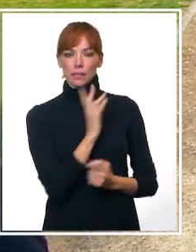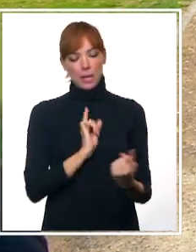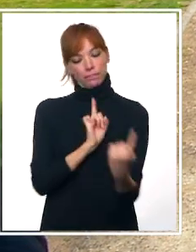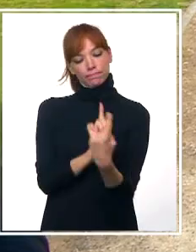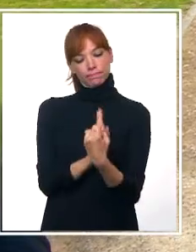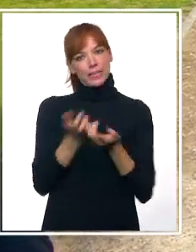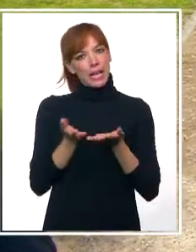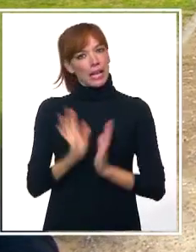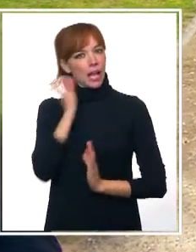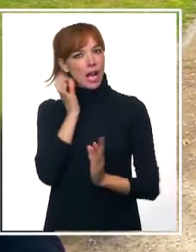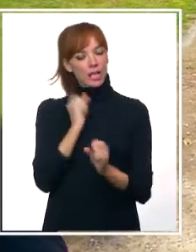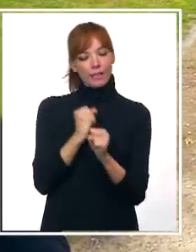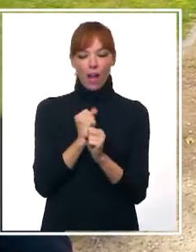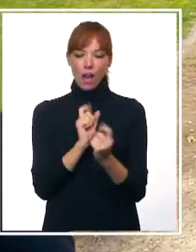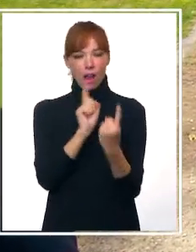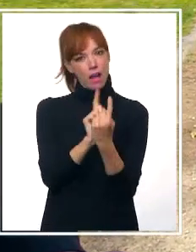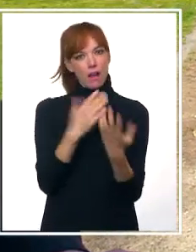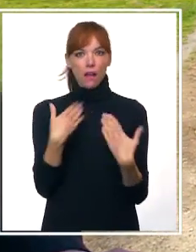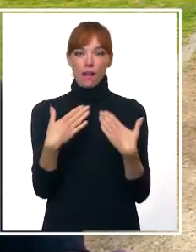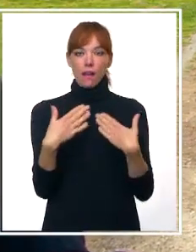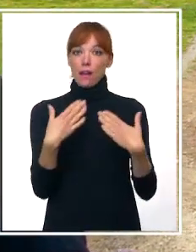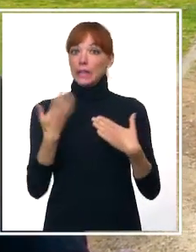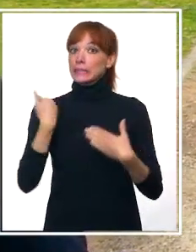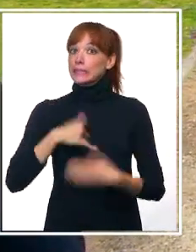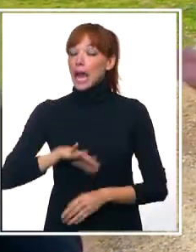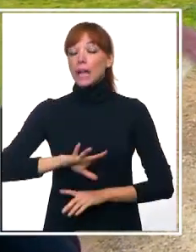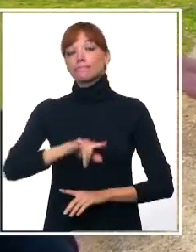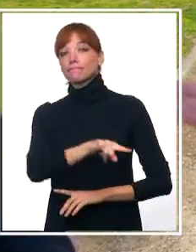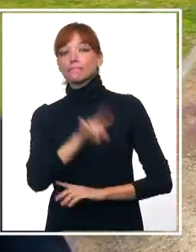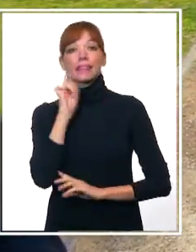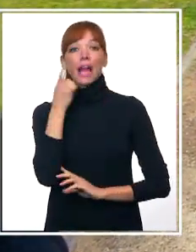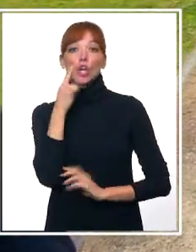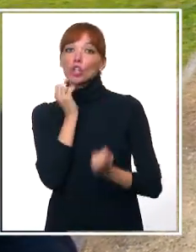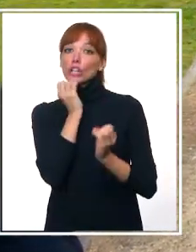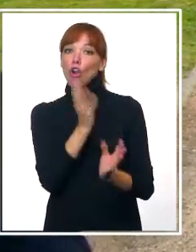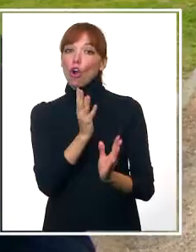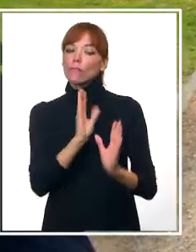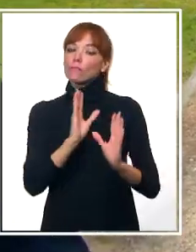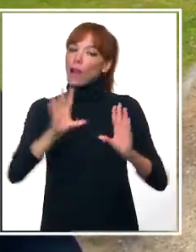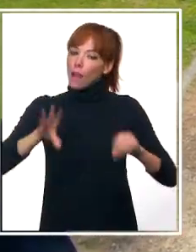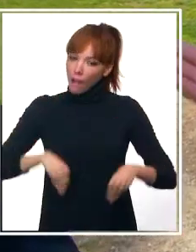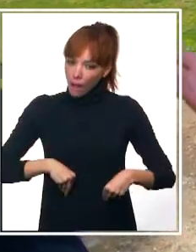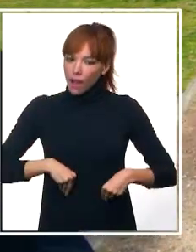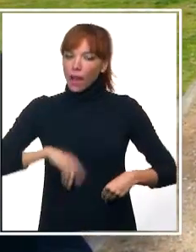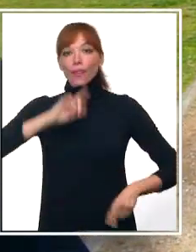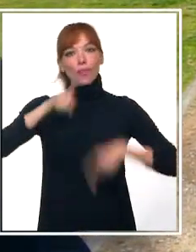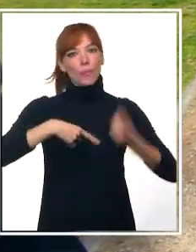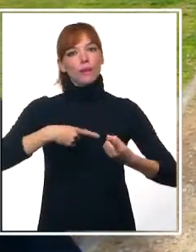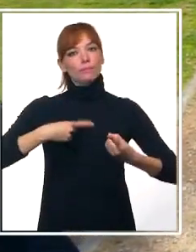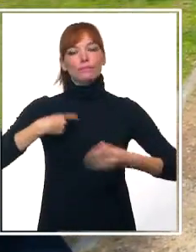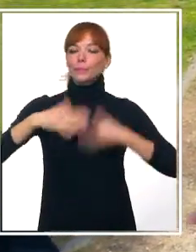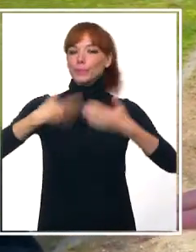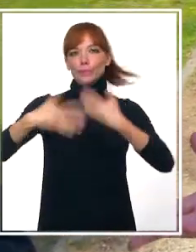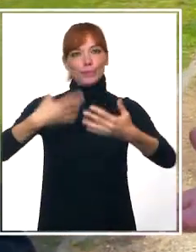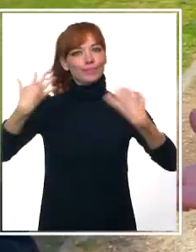trabajar con ellas. Y una vez que aceptamos el diagnóstico, pues la convivencia fue con fluidez